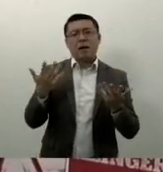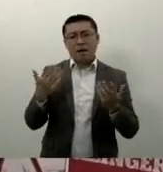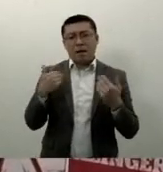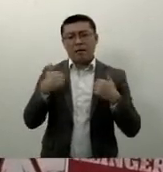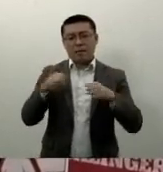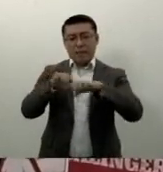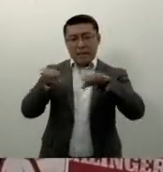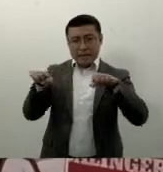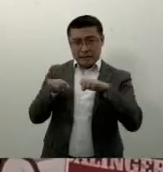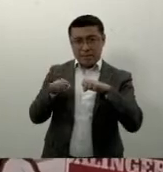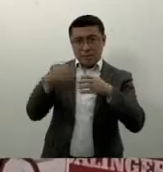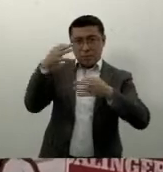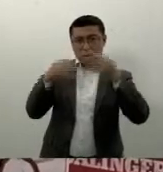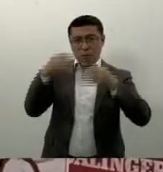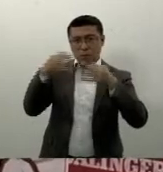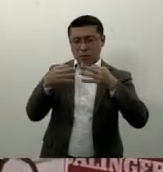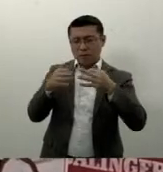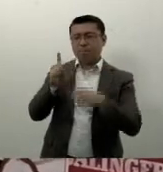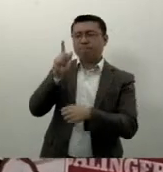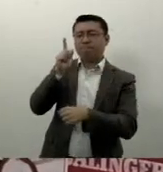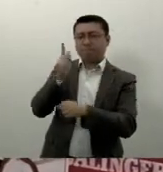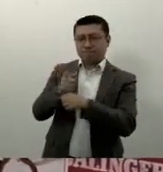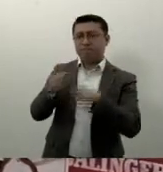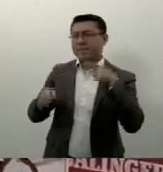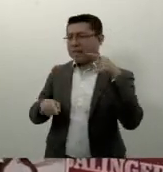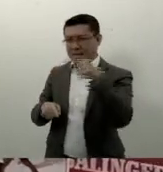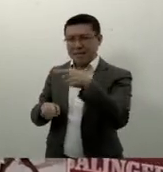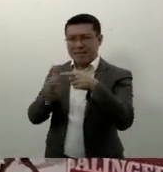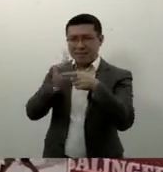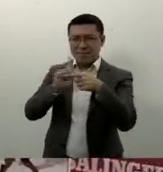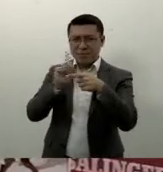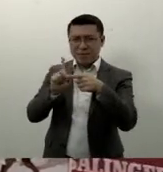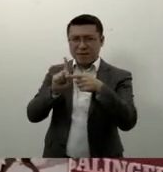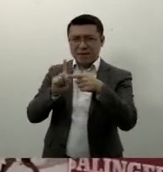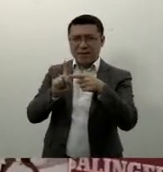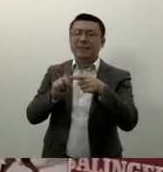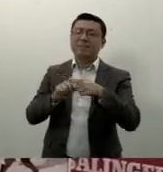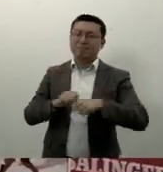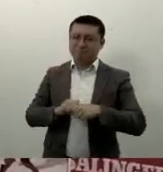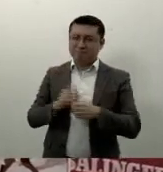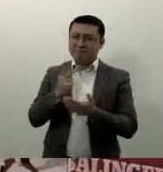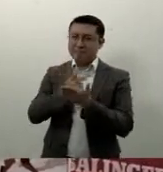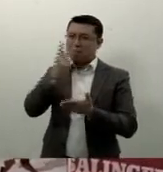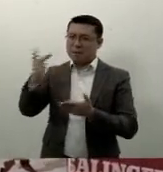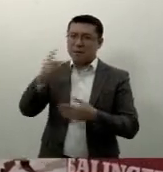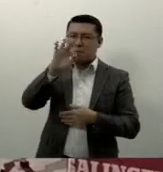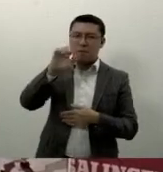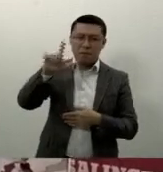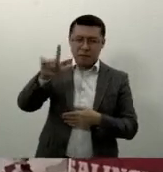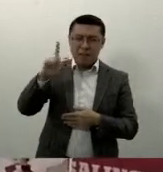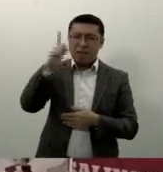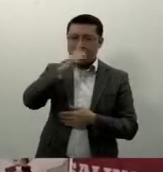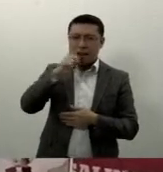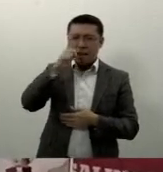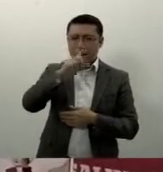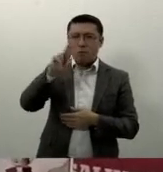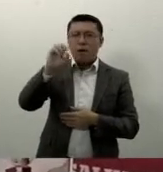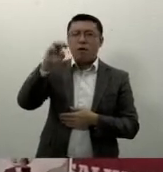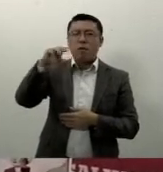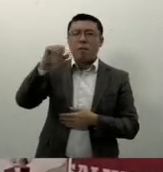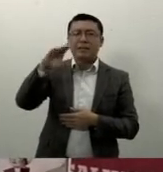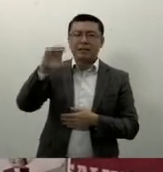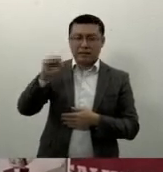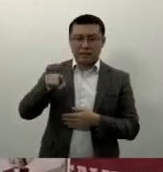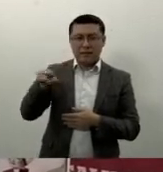jurado de conceder el trigésimo premio FIL de literatura en lenguas romances a la escritora